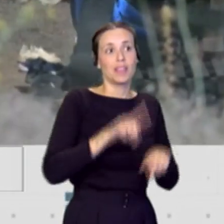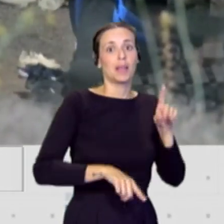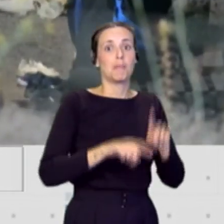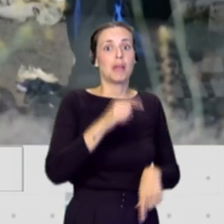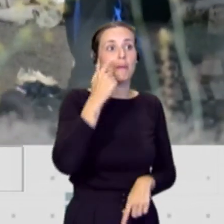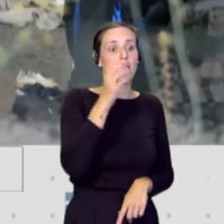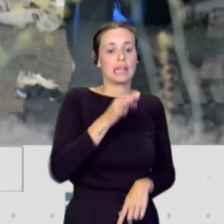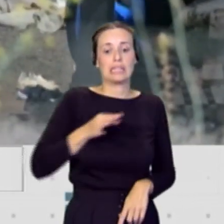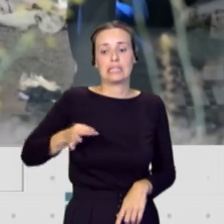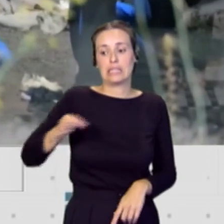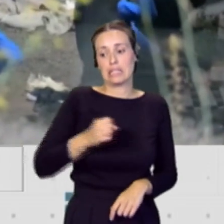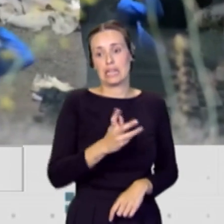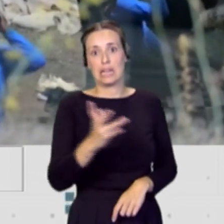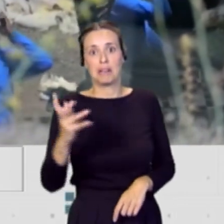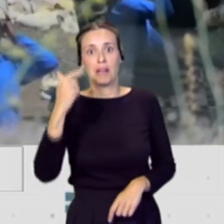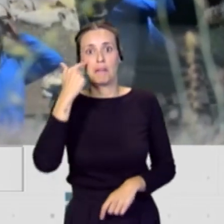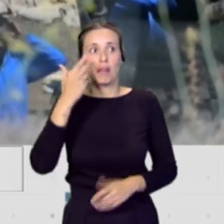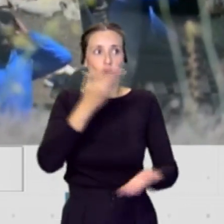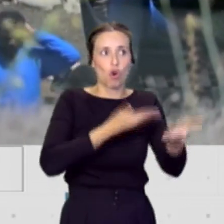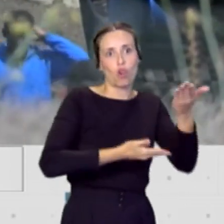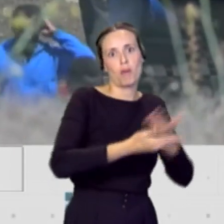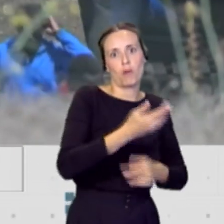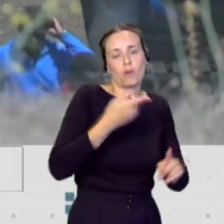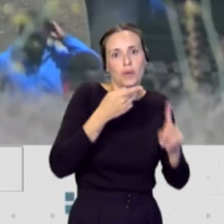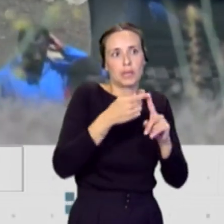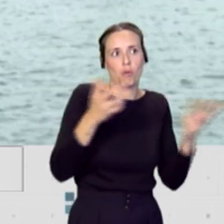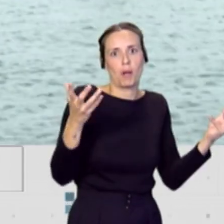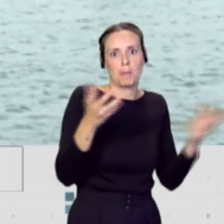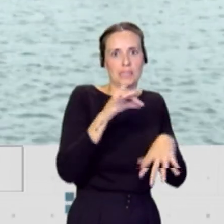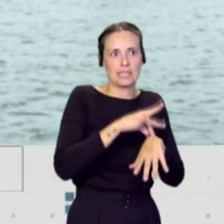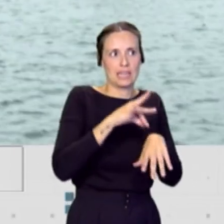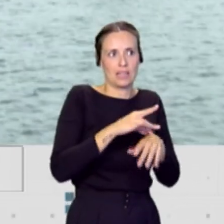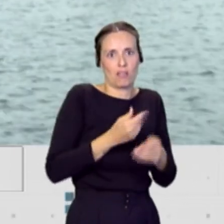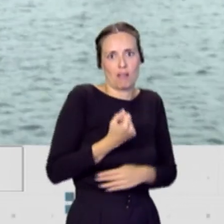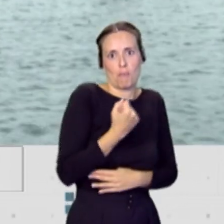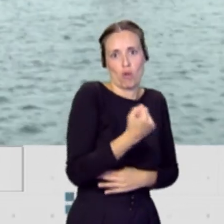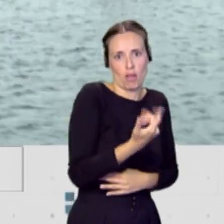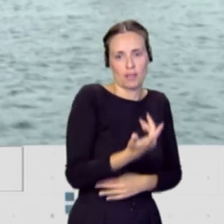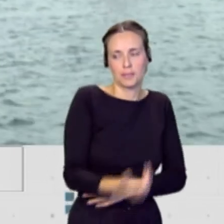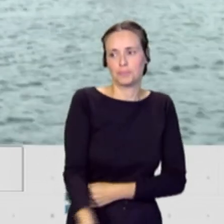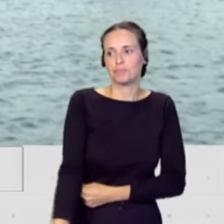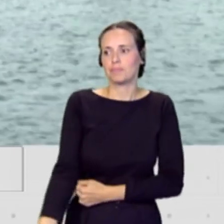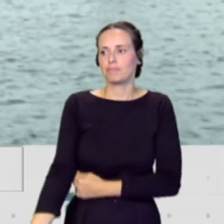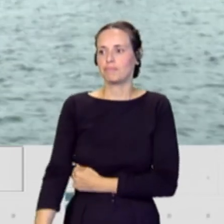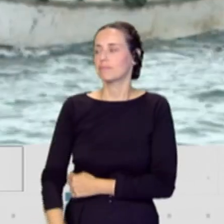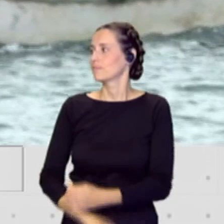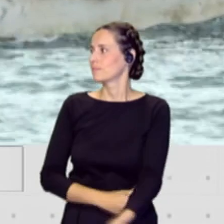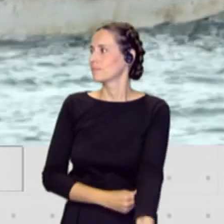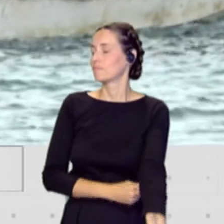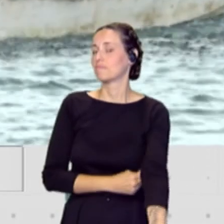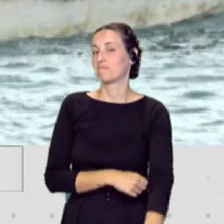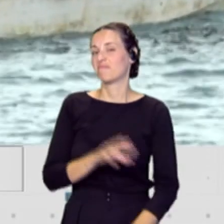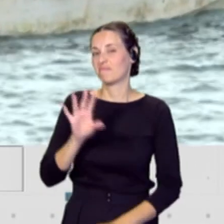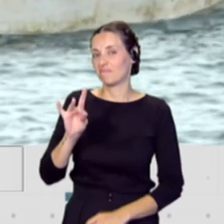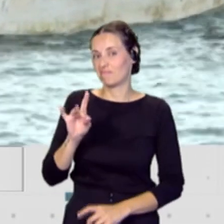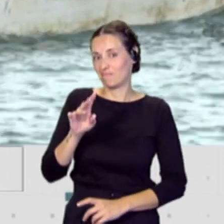el resto de las islas para poder atender esta emergencia sanitaria, señor González. Sí, la verdad que las gerencias de las islas,